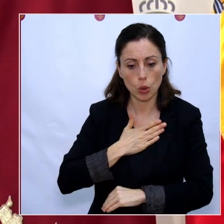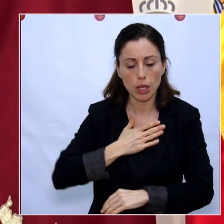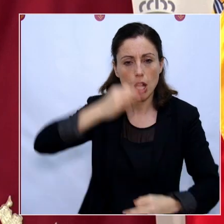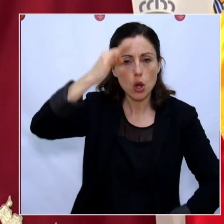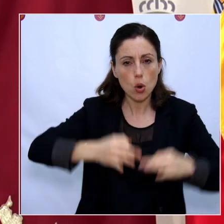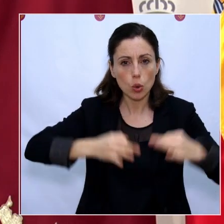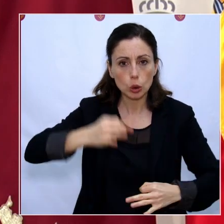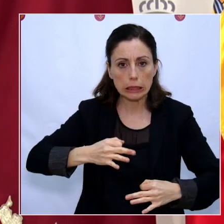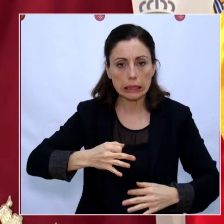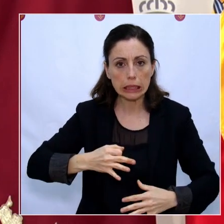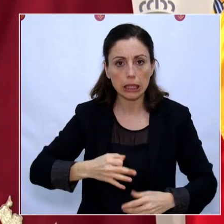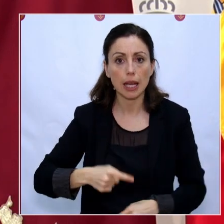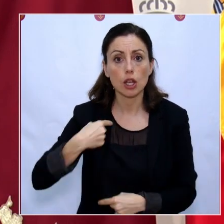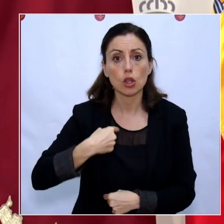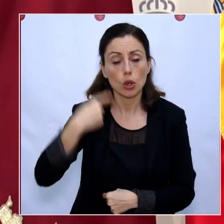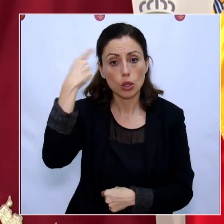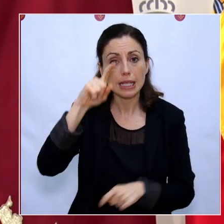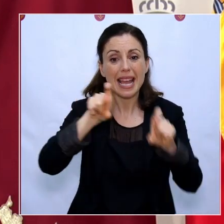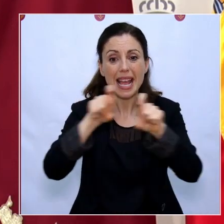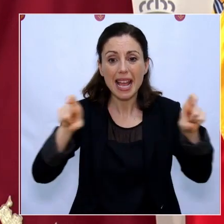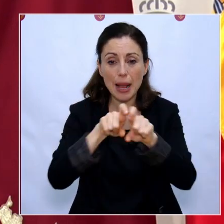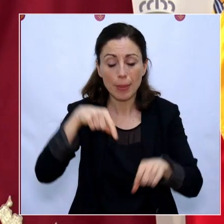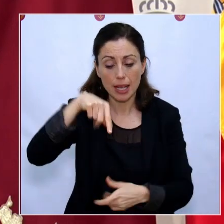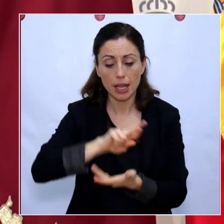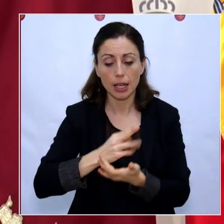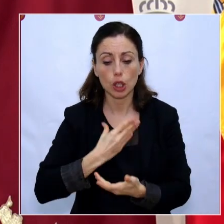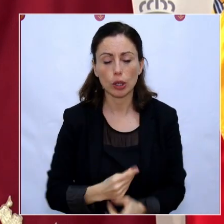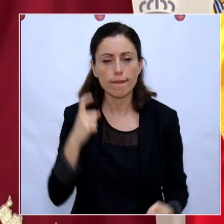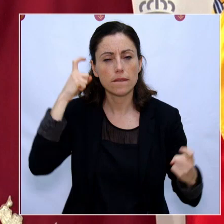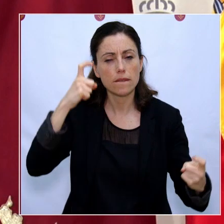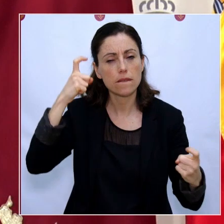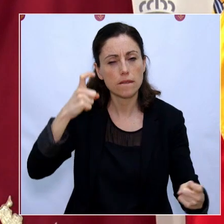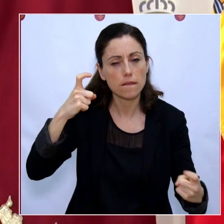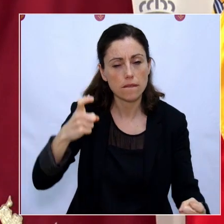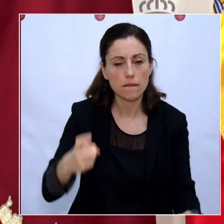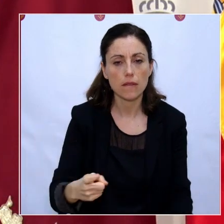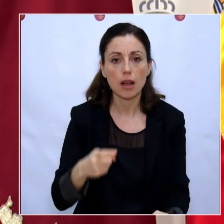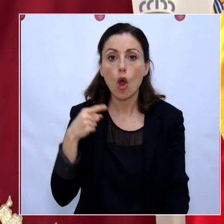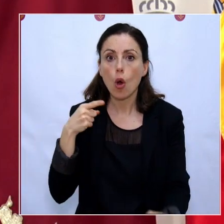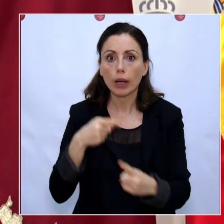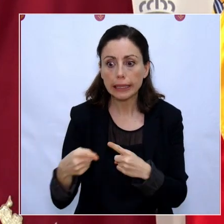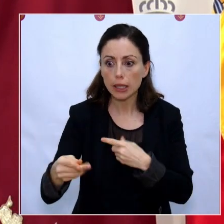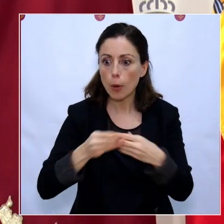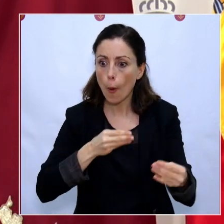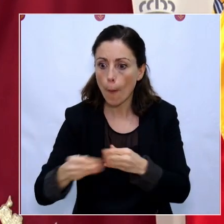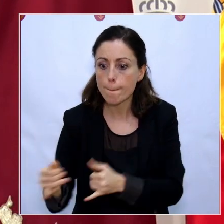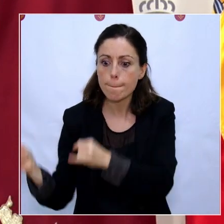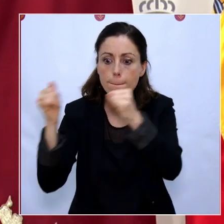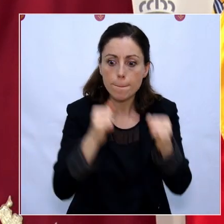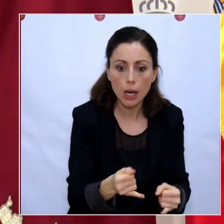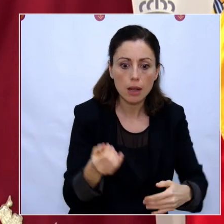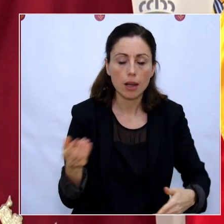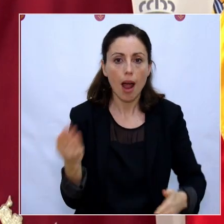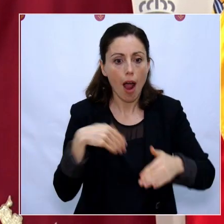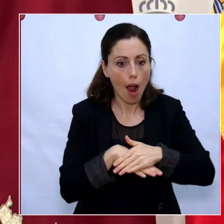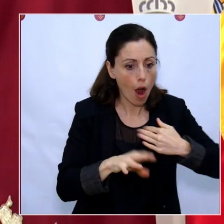reconozca el esfuerzo que muchas empresas de la región de España haciendo estos días para adquirir material, para donar el que tienen,